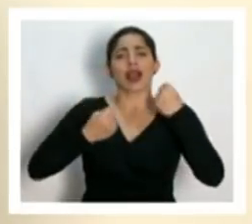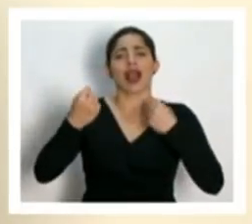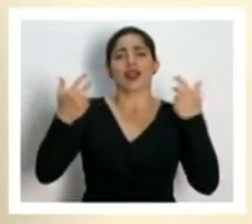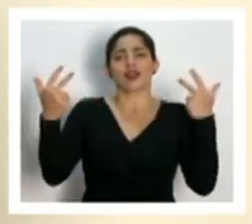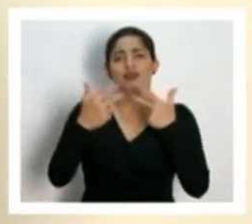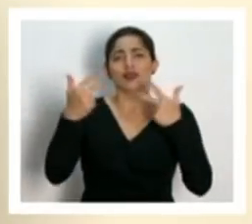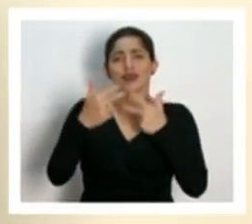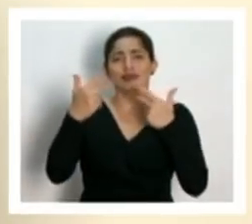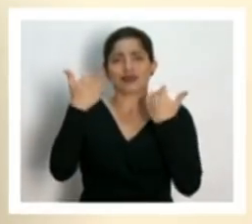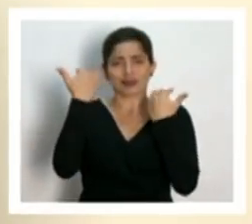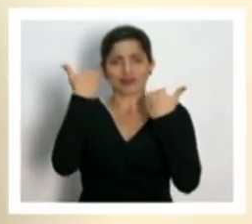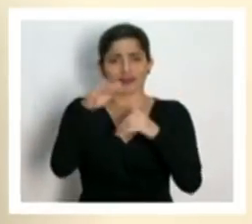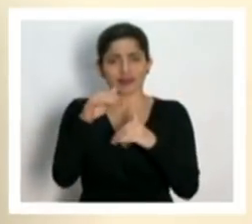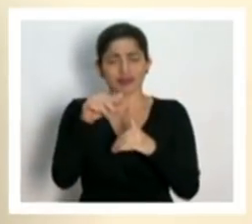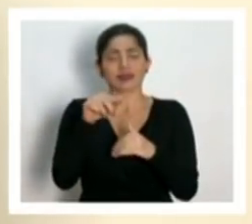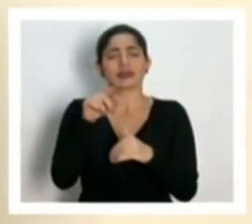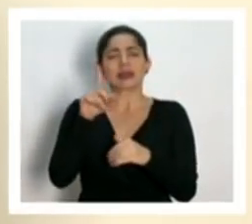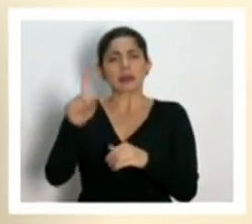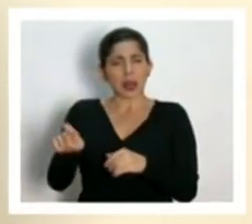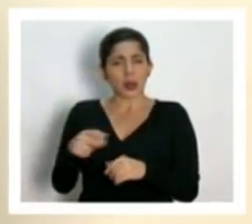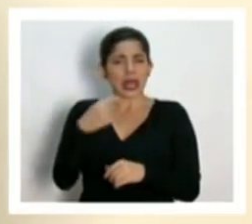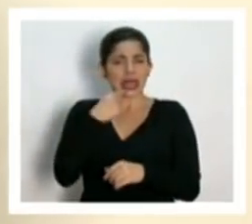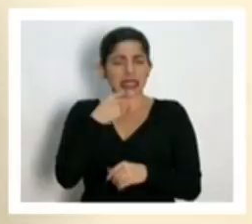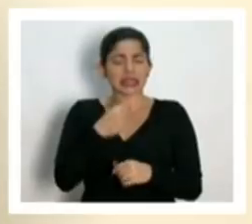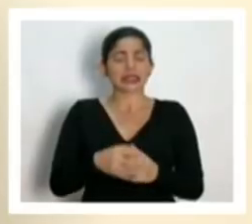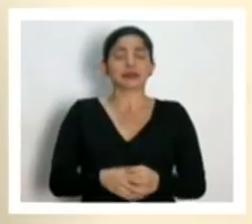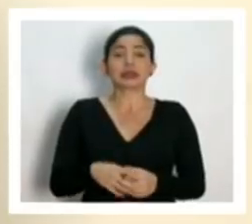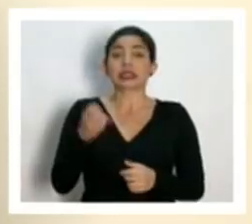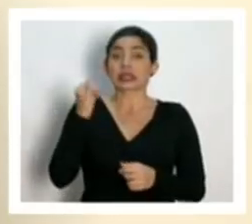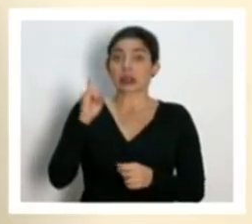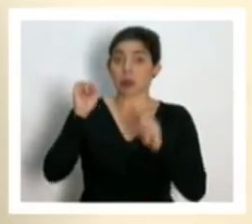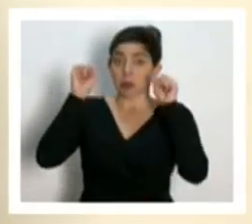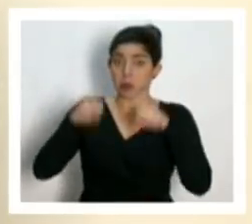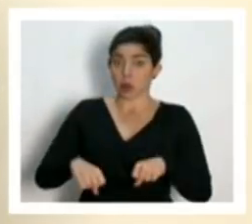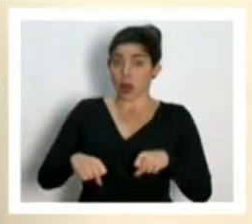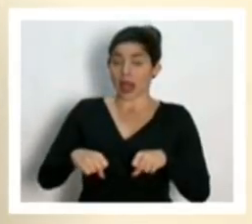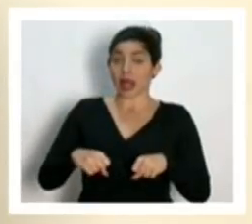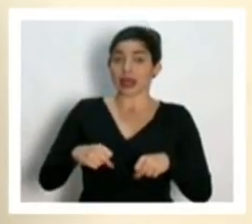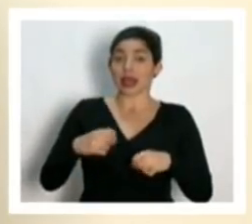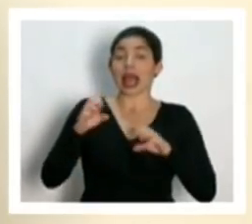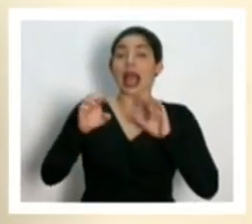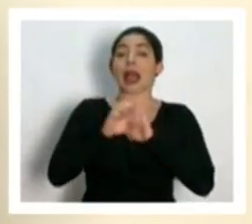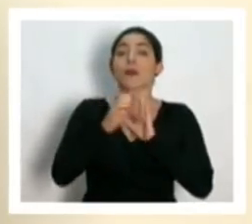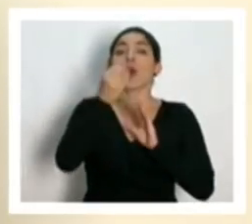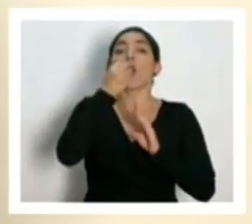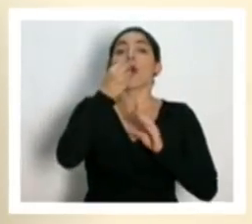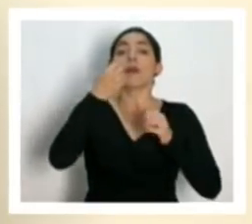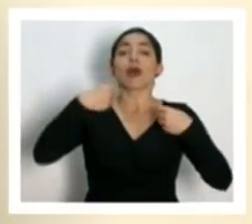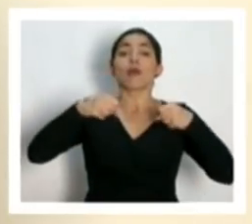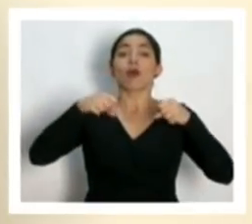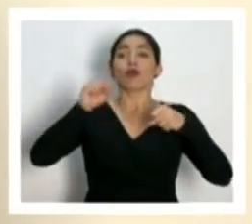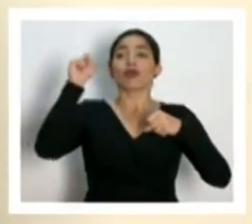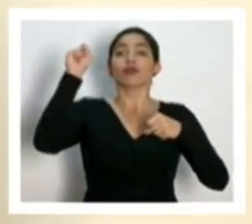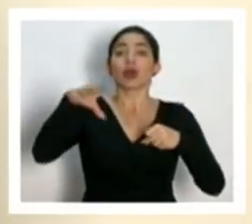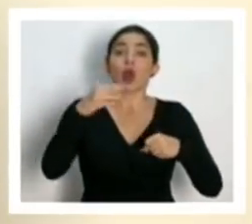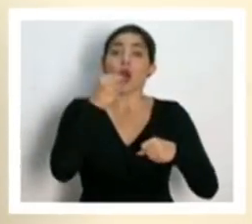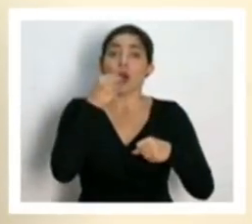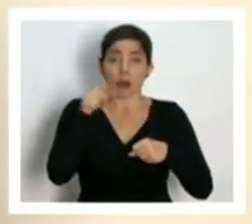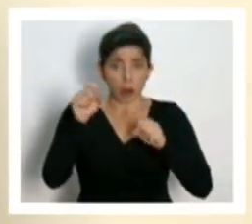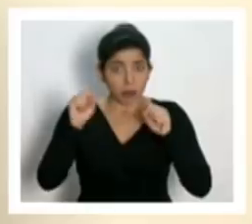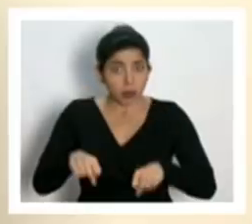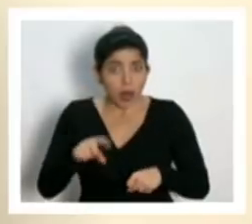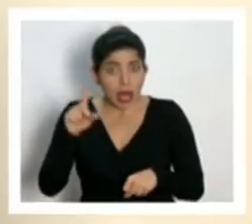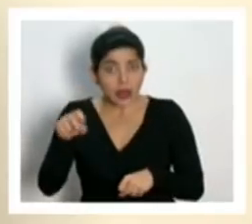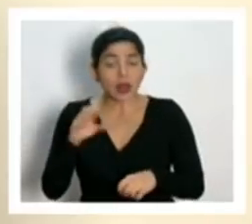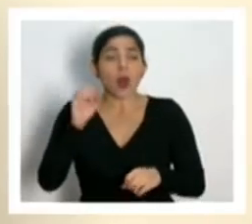vehicular por ejemplo preguntan que si pueden circular los repartidores de comida después de las 10 que qué va a pasar